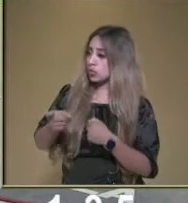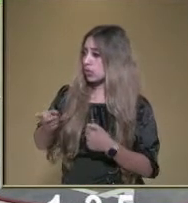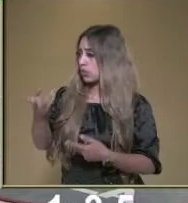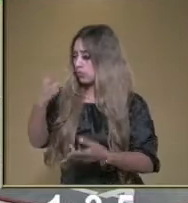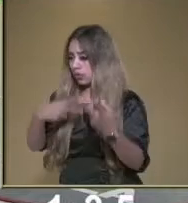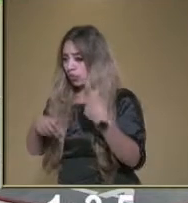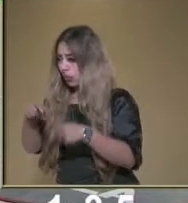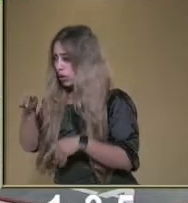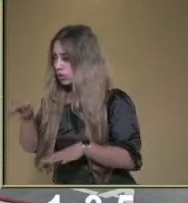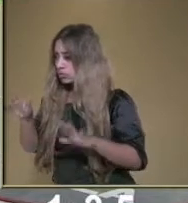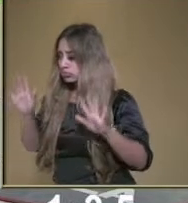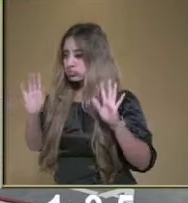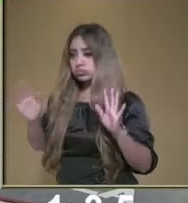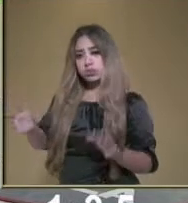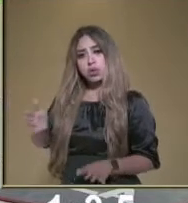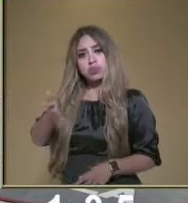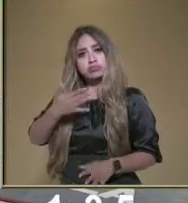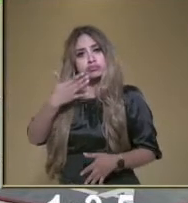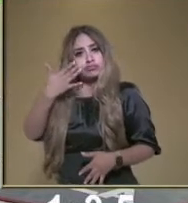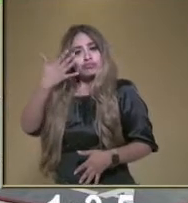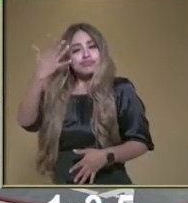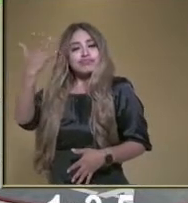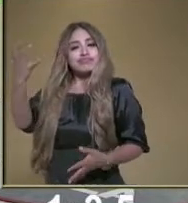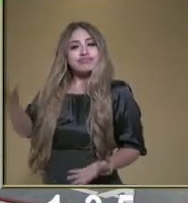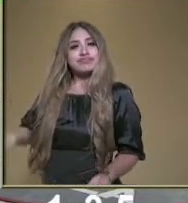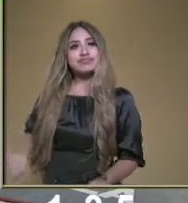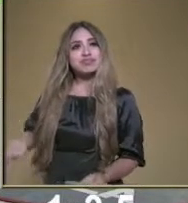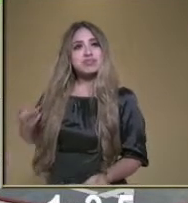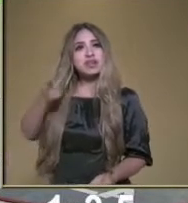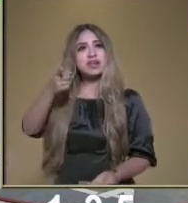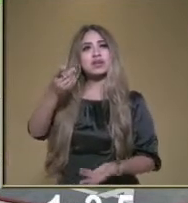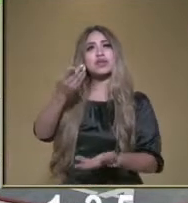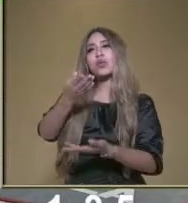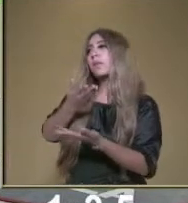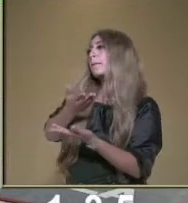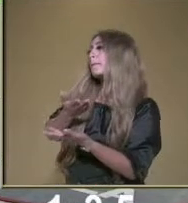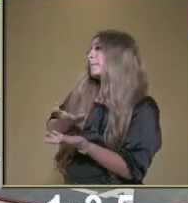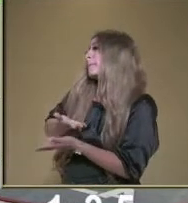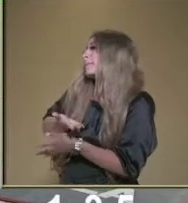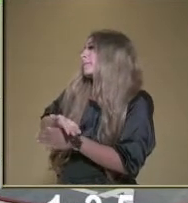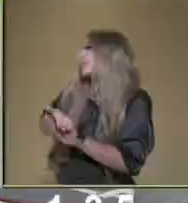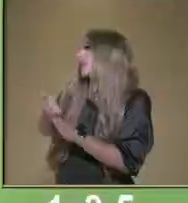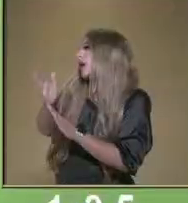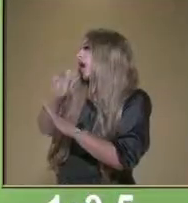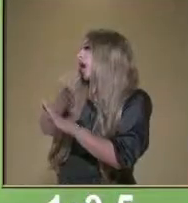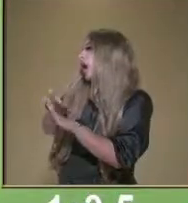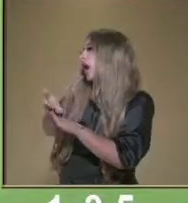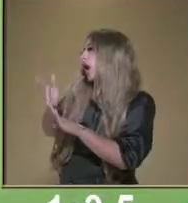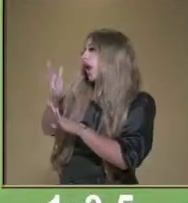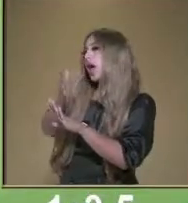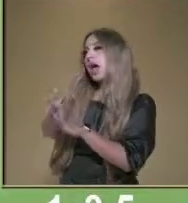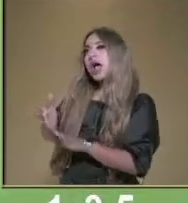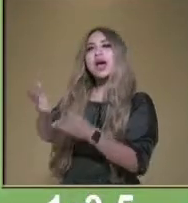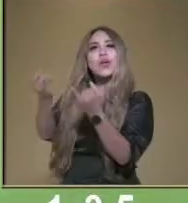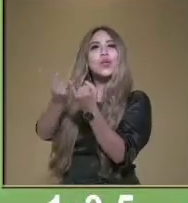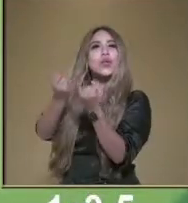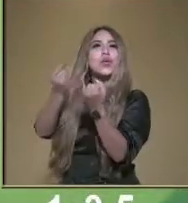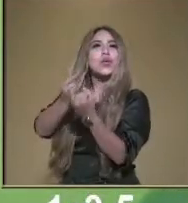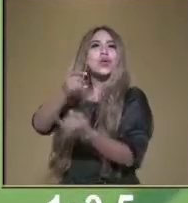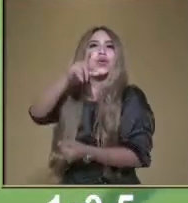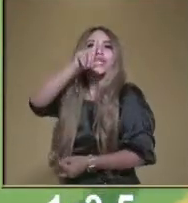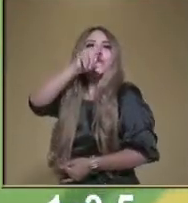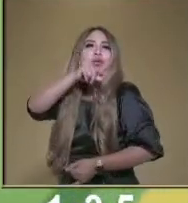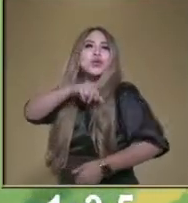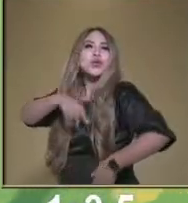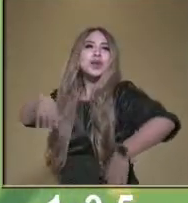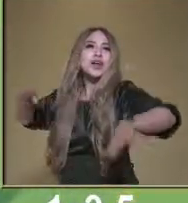huele tan rico, y tú te ves tan blanca, tan blanca como un ave. Y yo quisiera ser como